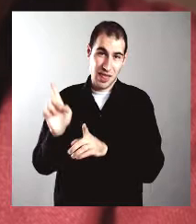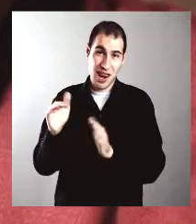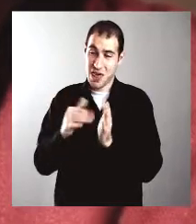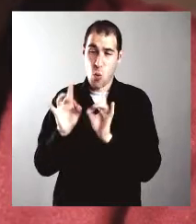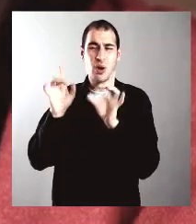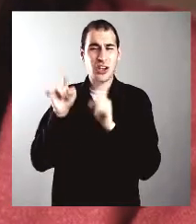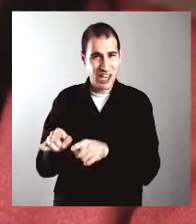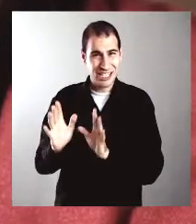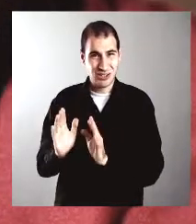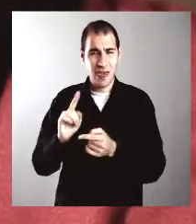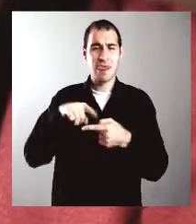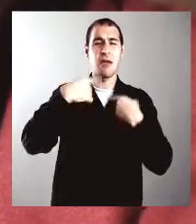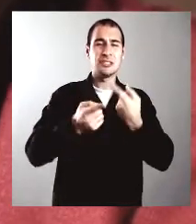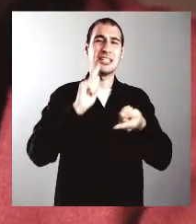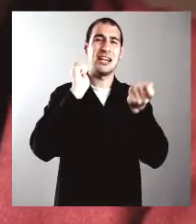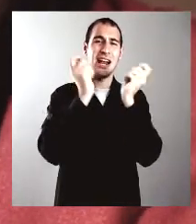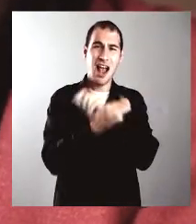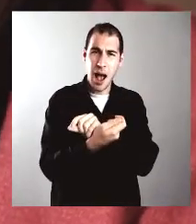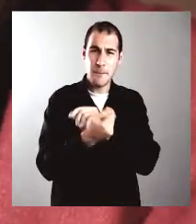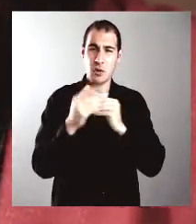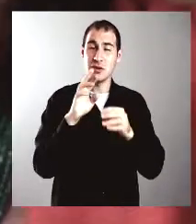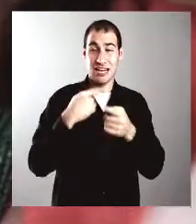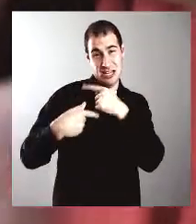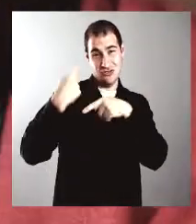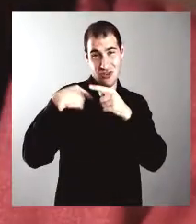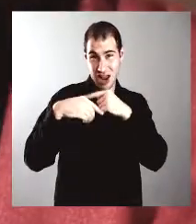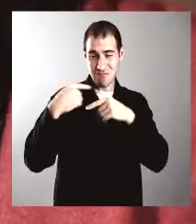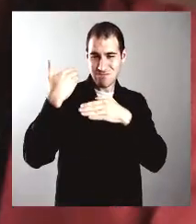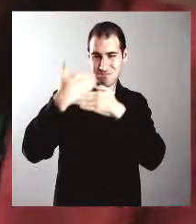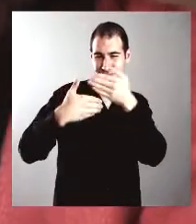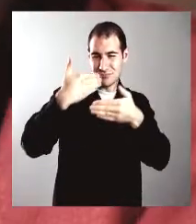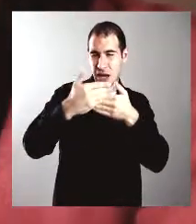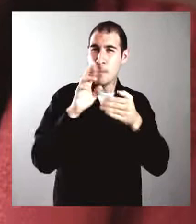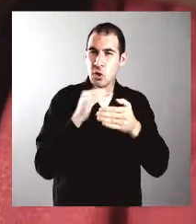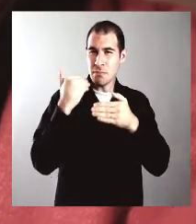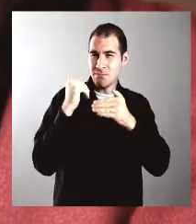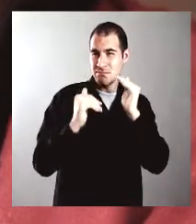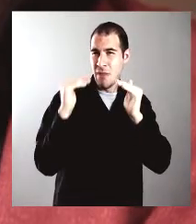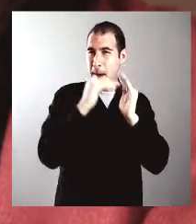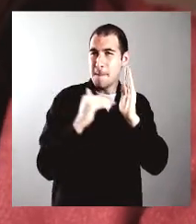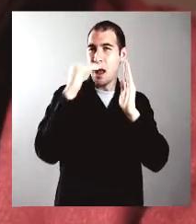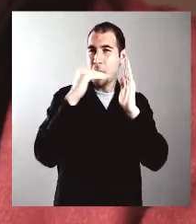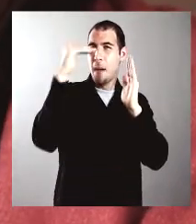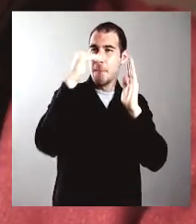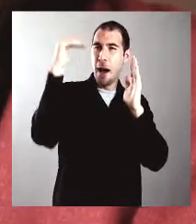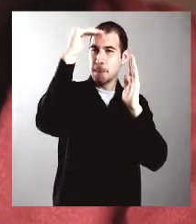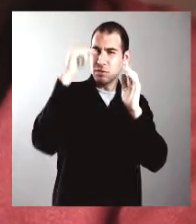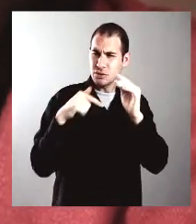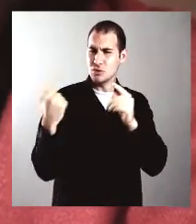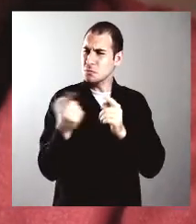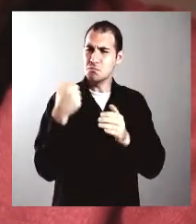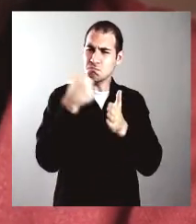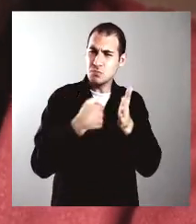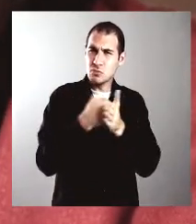mantenimiento de la familia y de pronto las mujeres, a lo largo de la historia, pero cada día más mujeres, tenemos